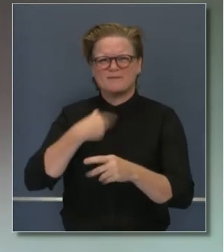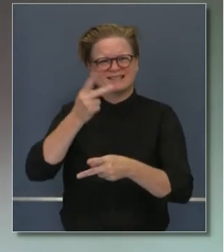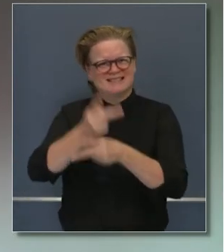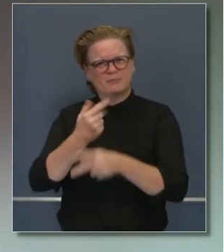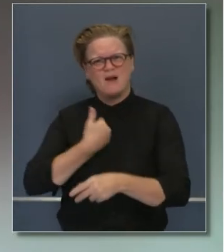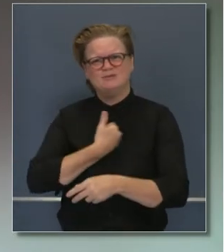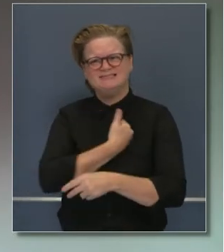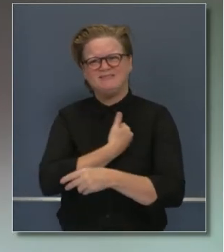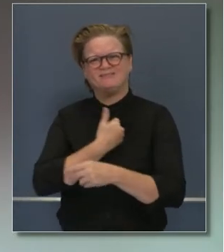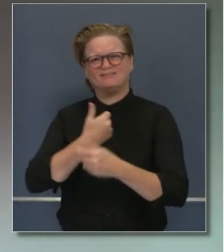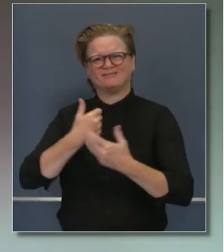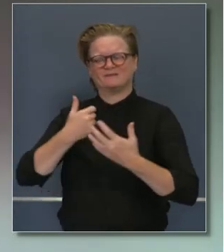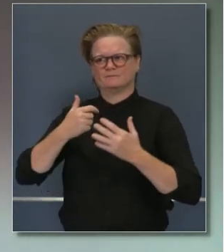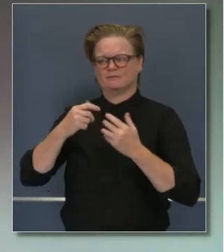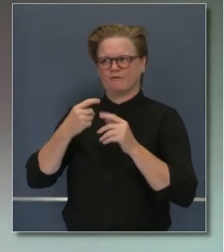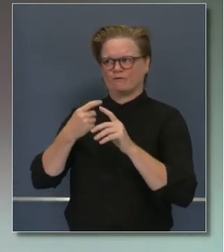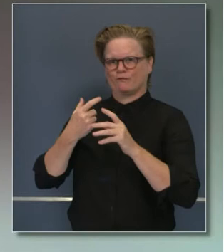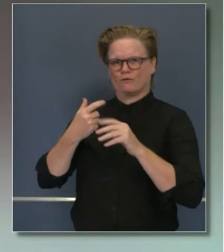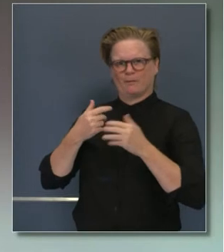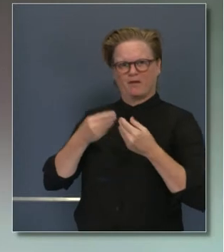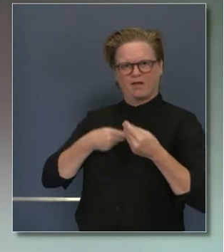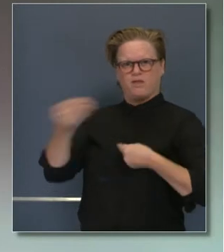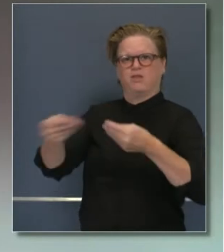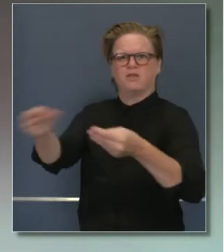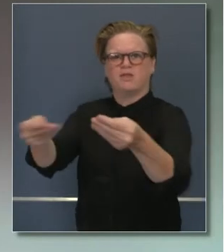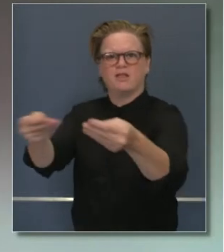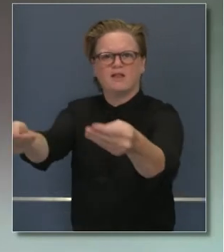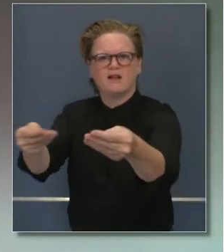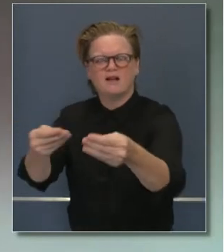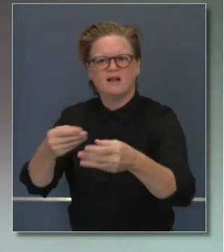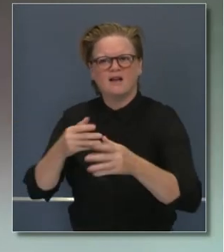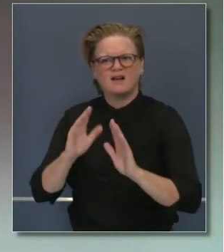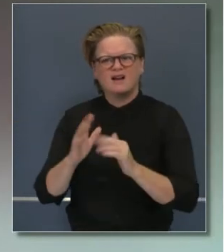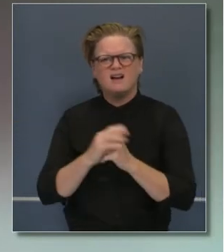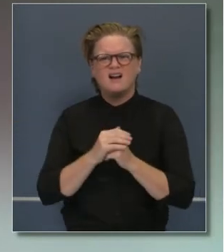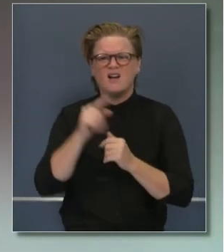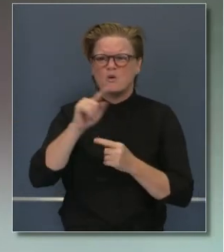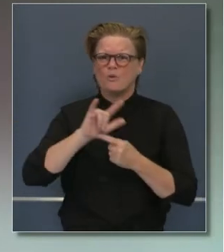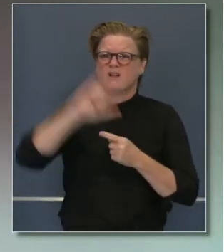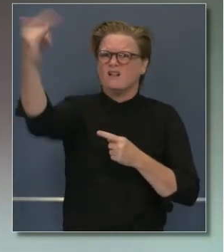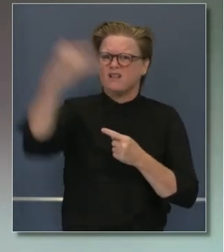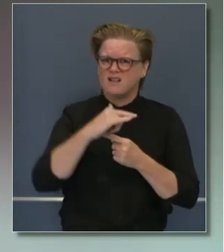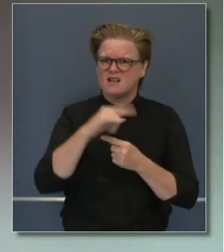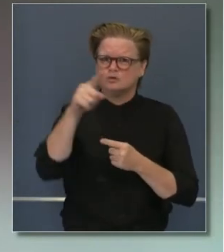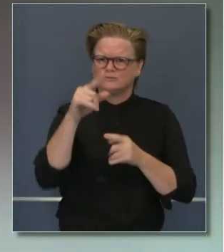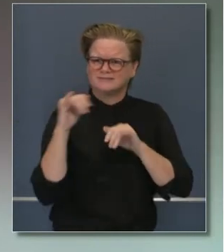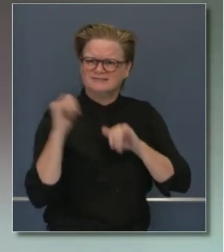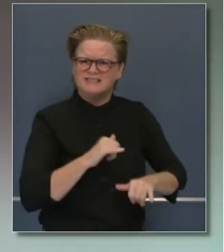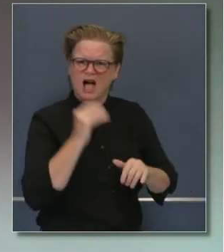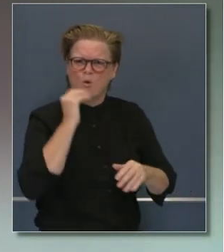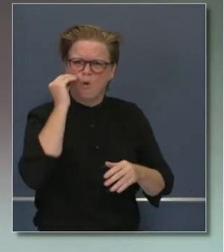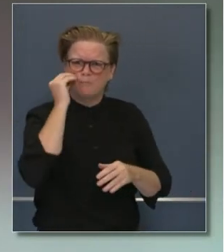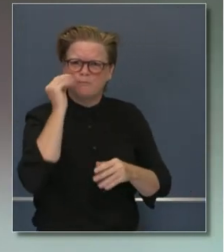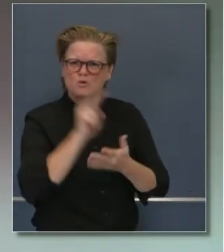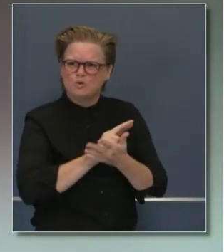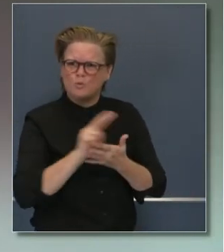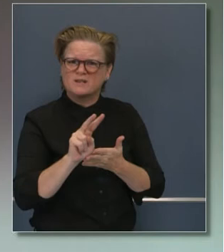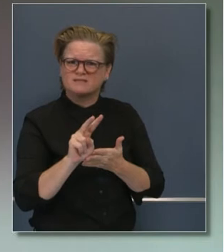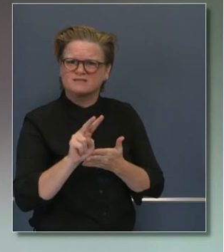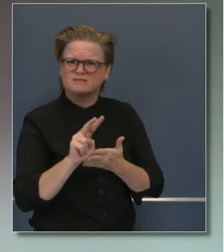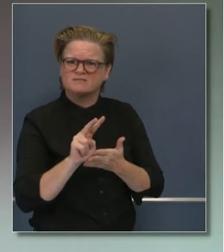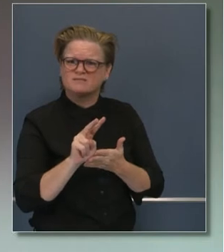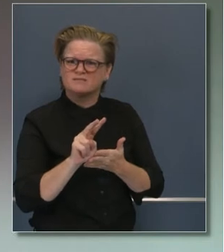protegidos y tratar de frenar la propagación. Y tiene sentido esos últimos 14 días. La gente está